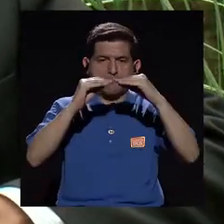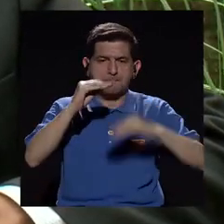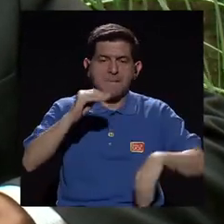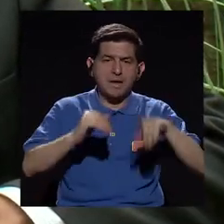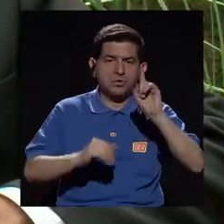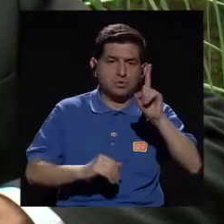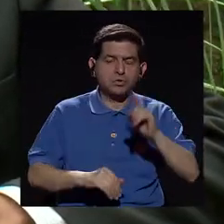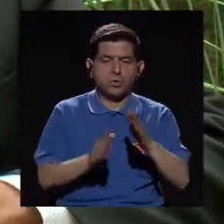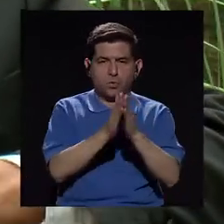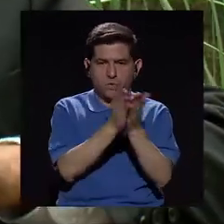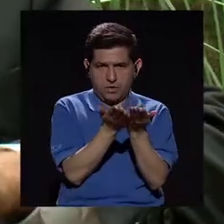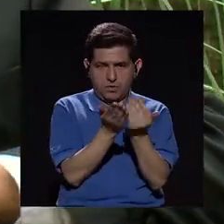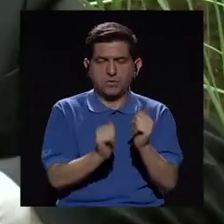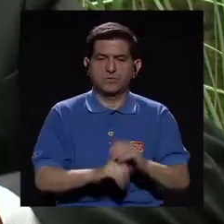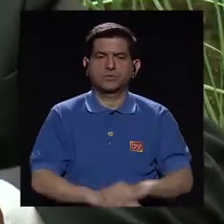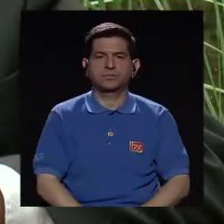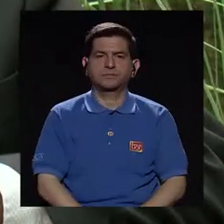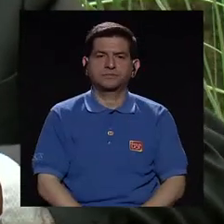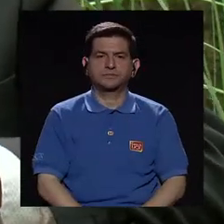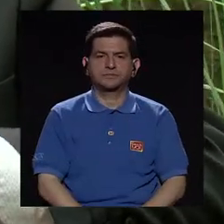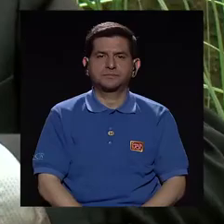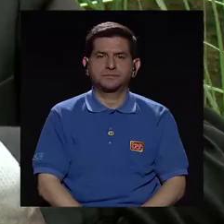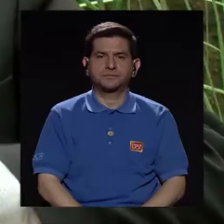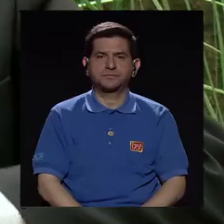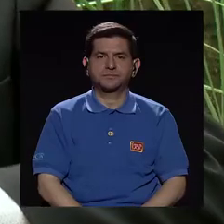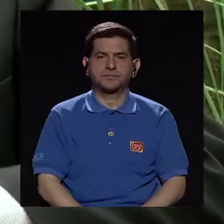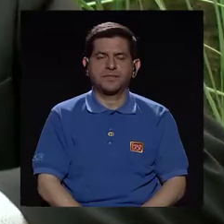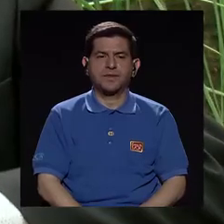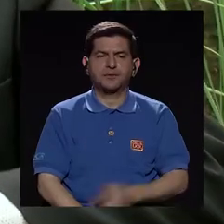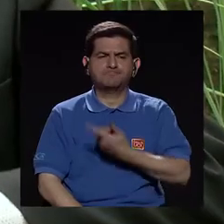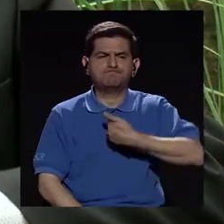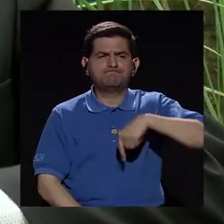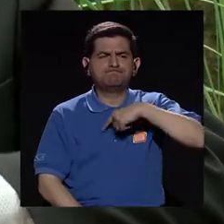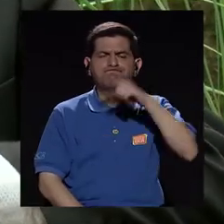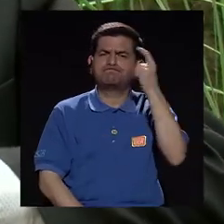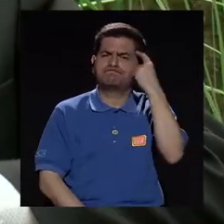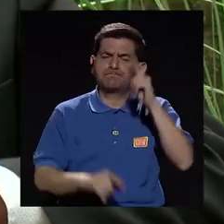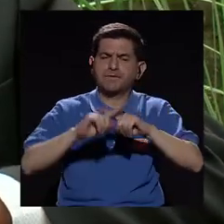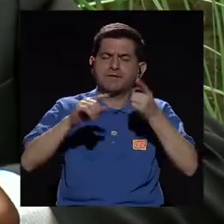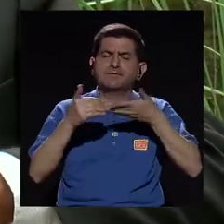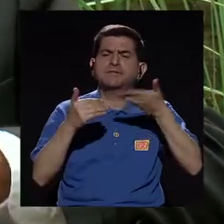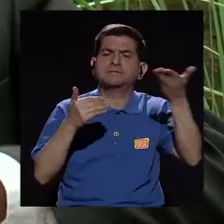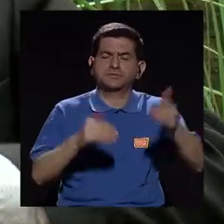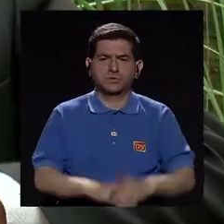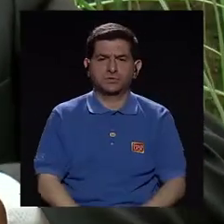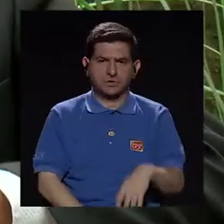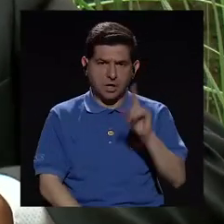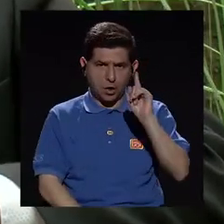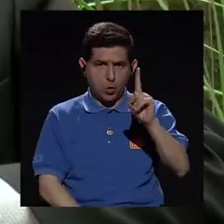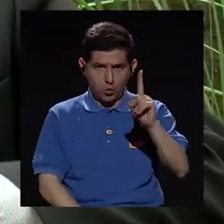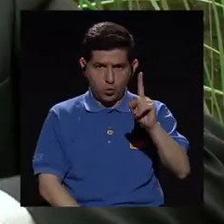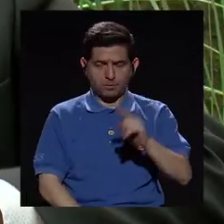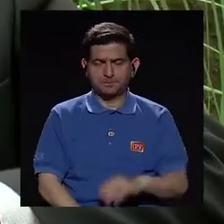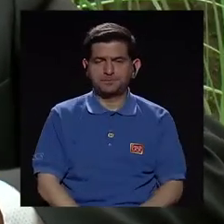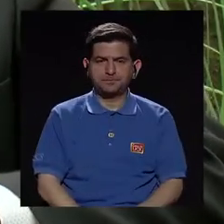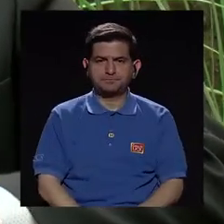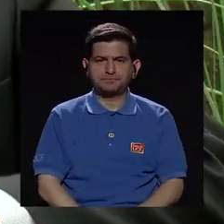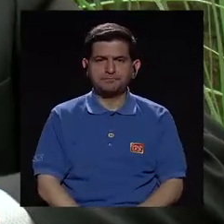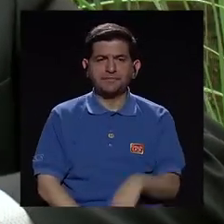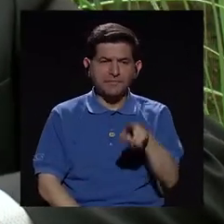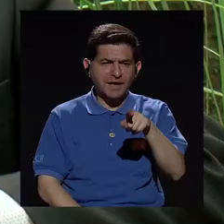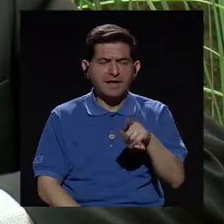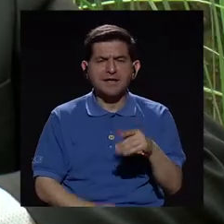poco menos de un libro. Entonces esto nos hace pensar en varios aspectos. Uno, que efectivamente